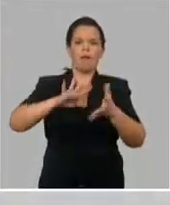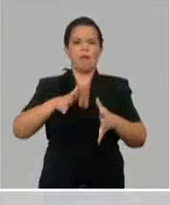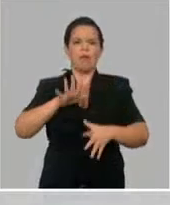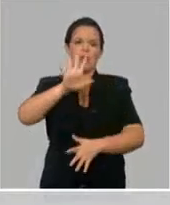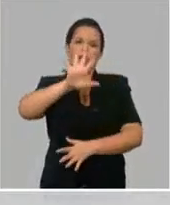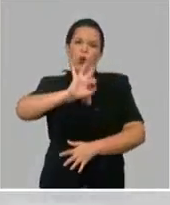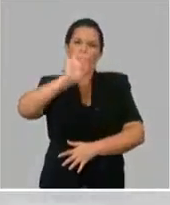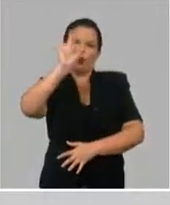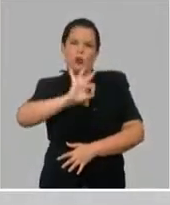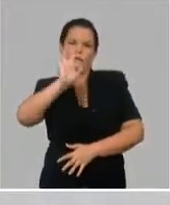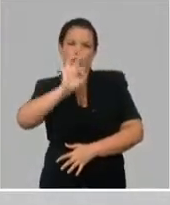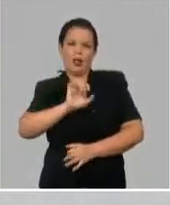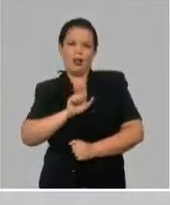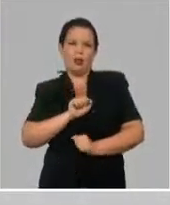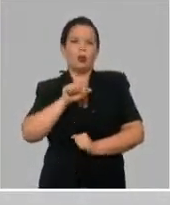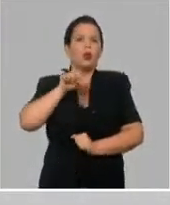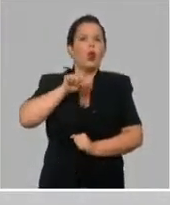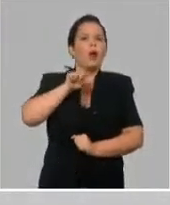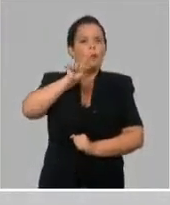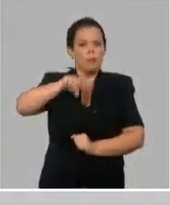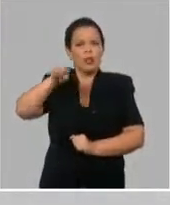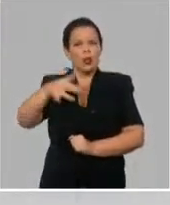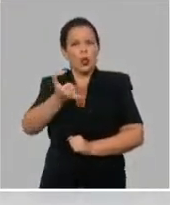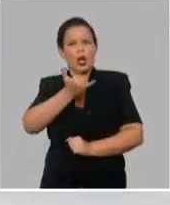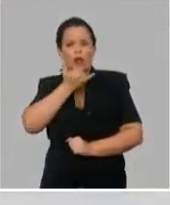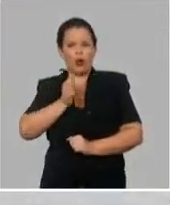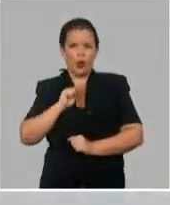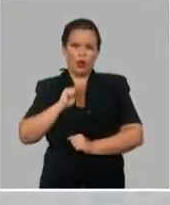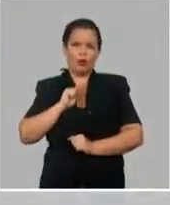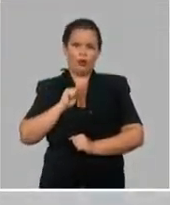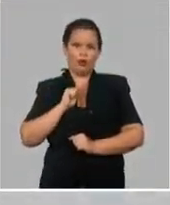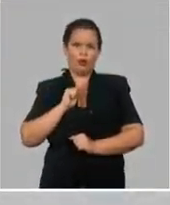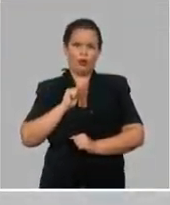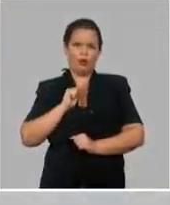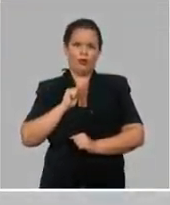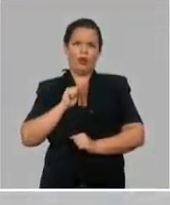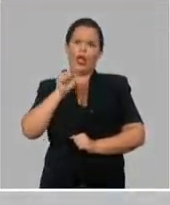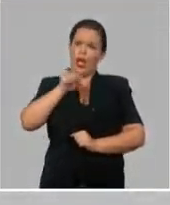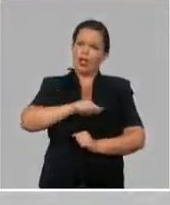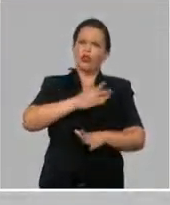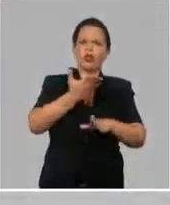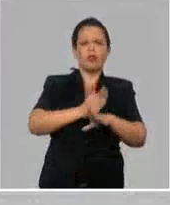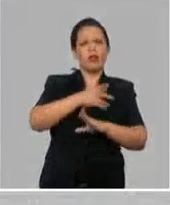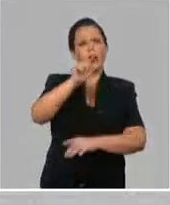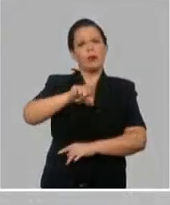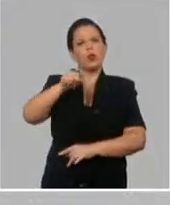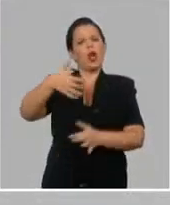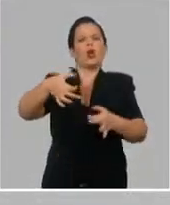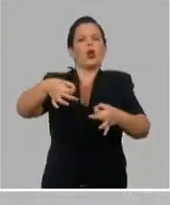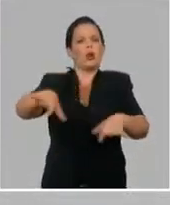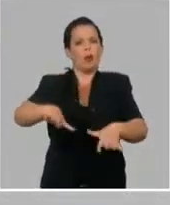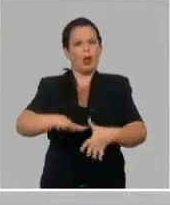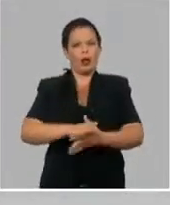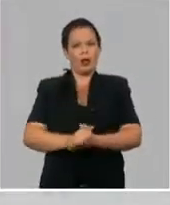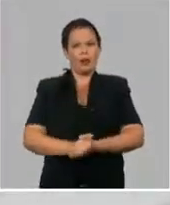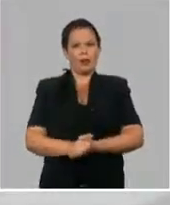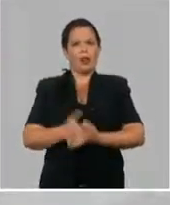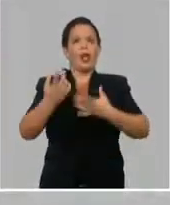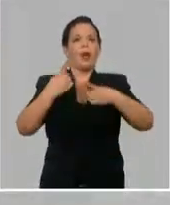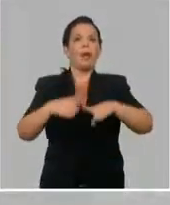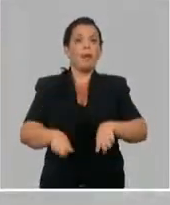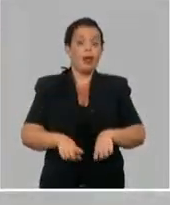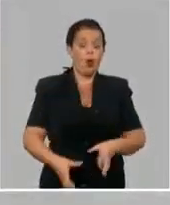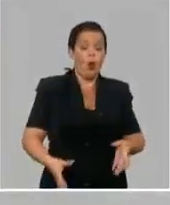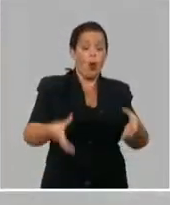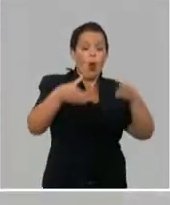% a las veces te vas a equivocar clasificando como enfermo una persona normal. Ahora, ¿qué hizo el grupo